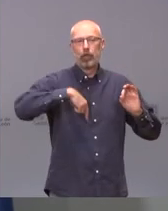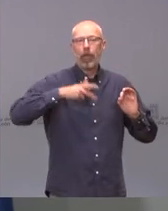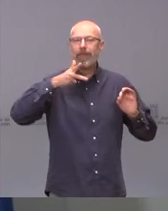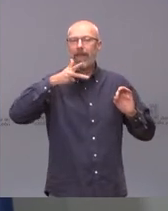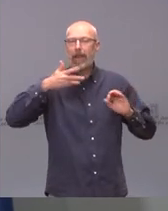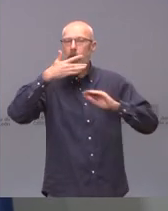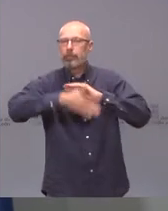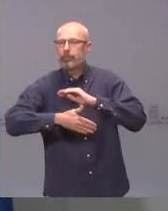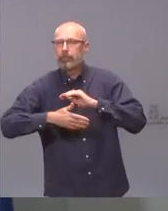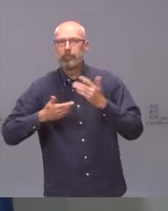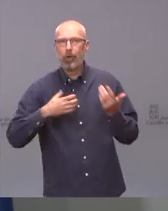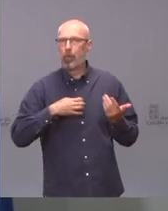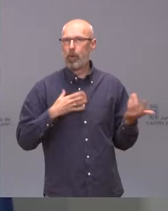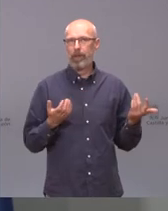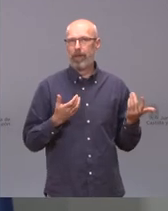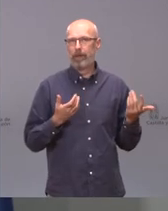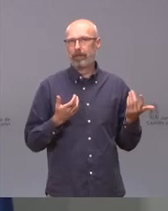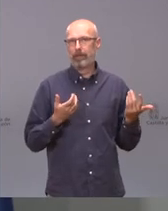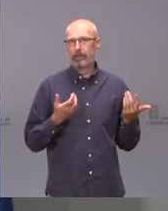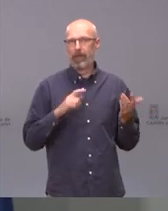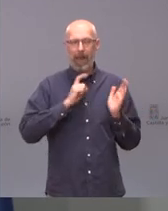No podemos legislar a ese respecto.